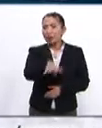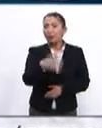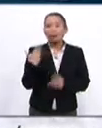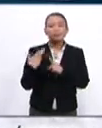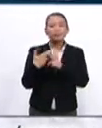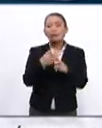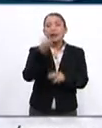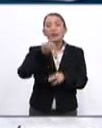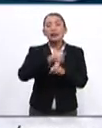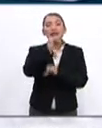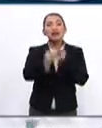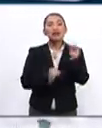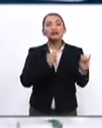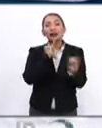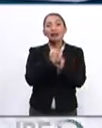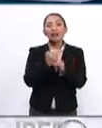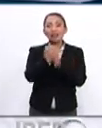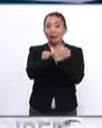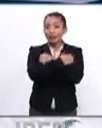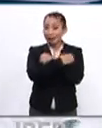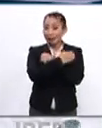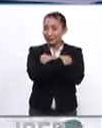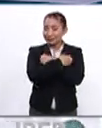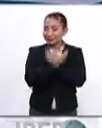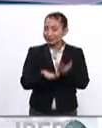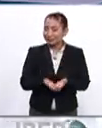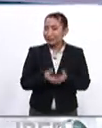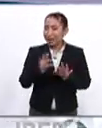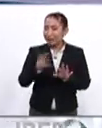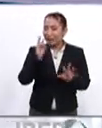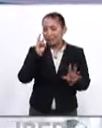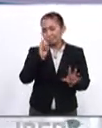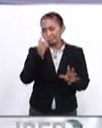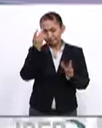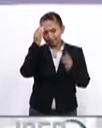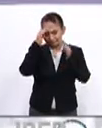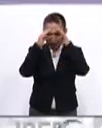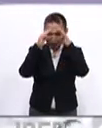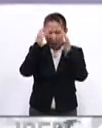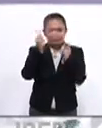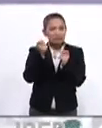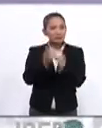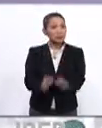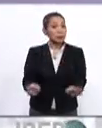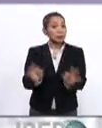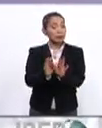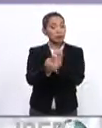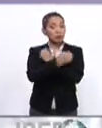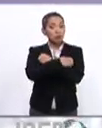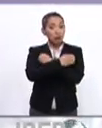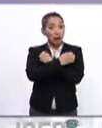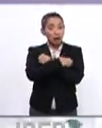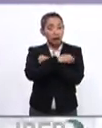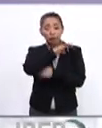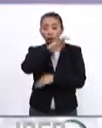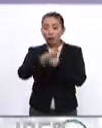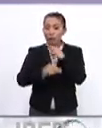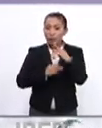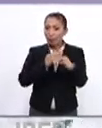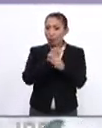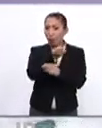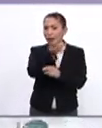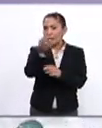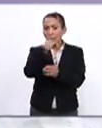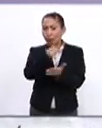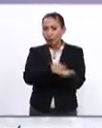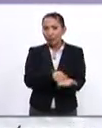se celebra el Día Internacional de la Educación, así que hay que concientizar, reflexionar de la importancia de la educación en todo el mundo, en